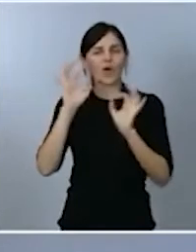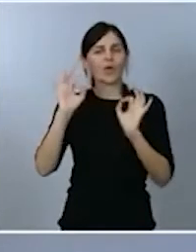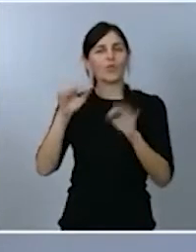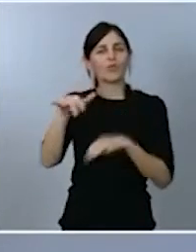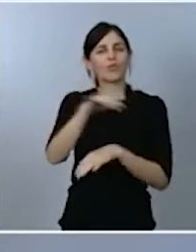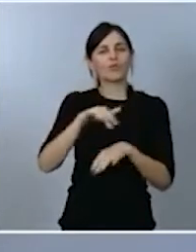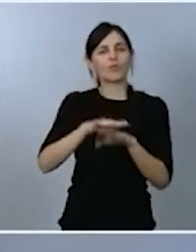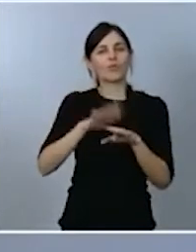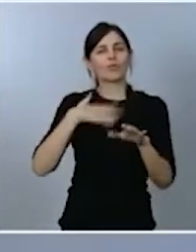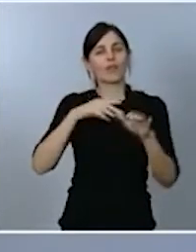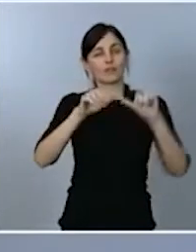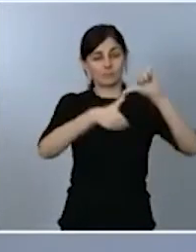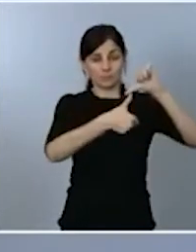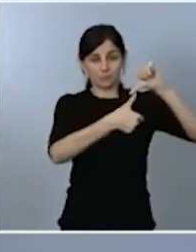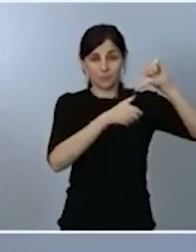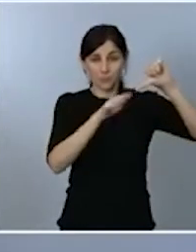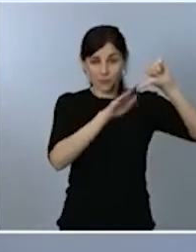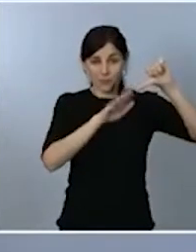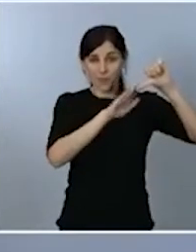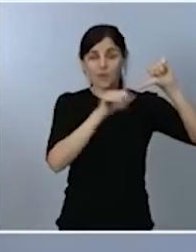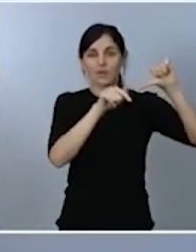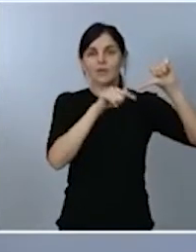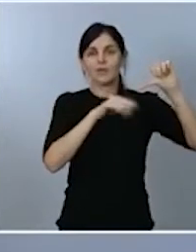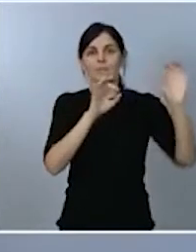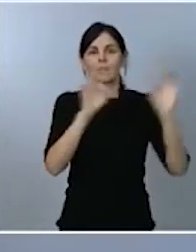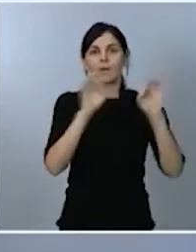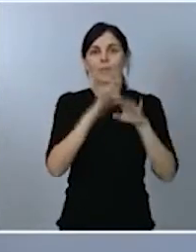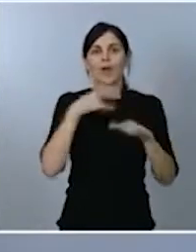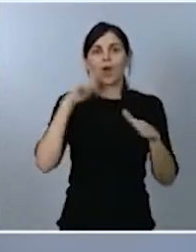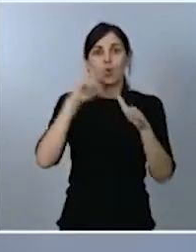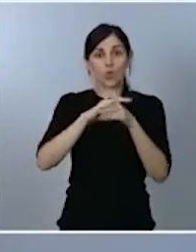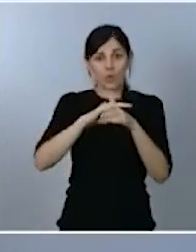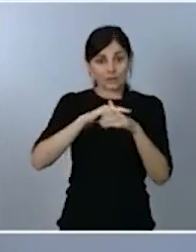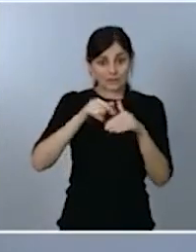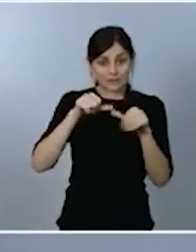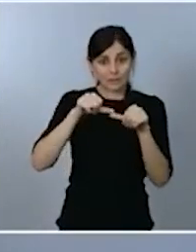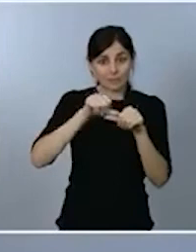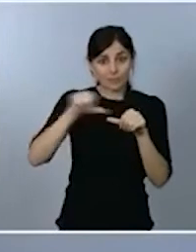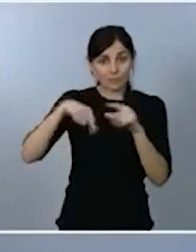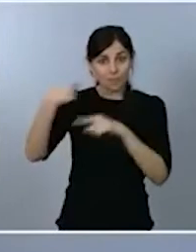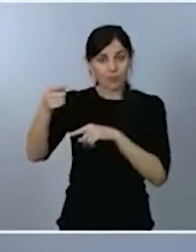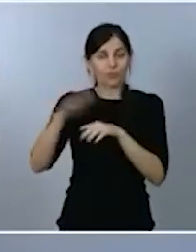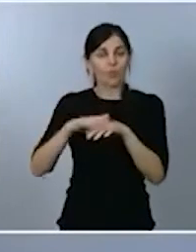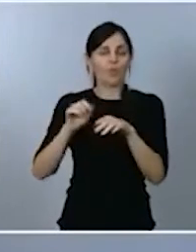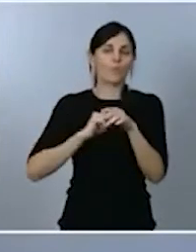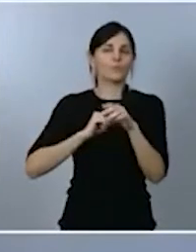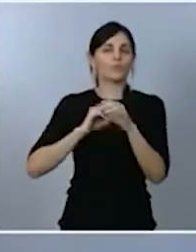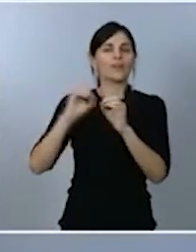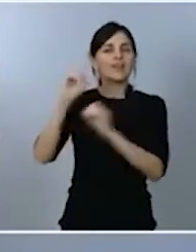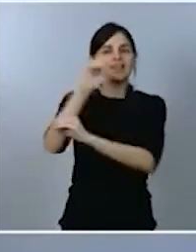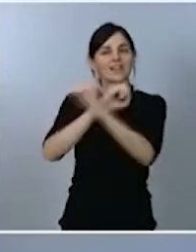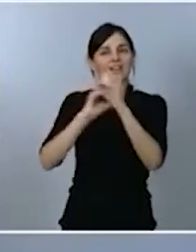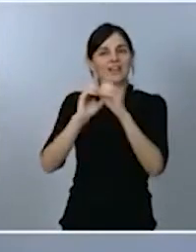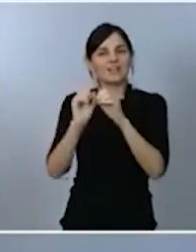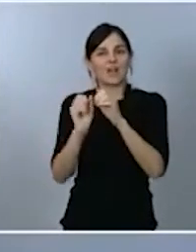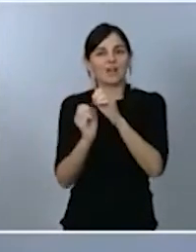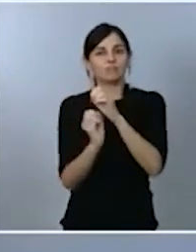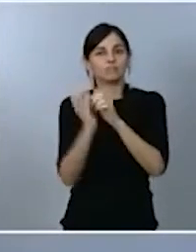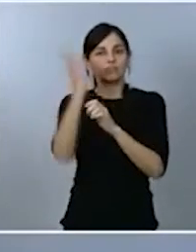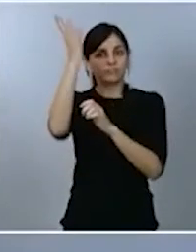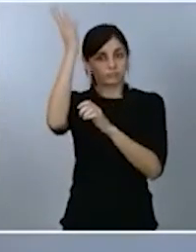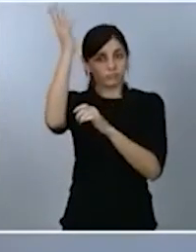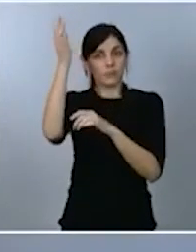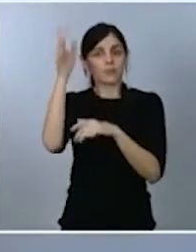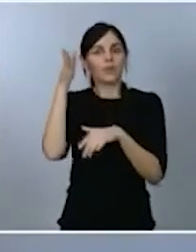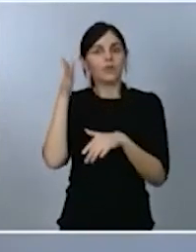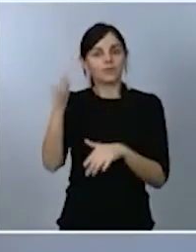lanzado el lunes que viene y que es la primera vez que el Gobierno de España tiene un